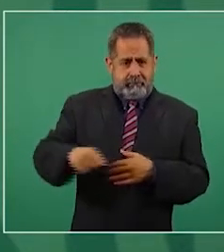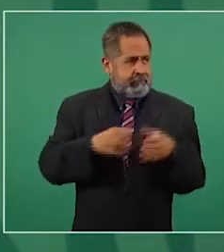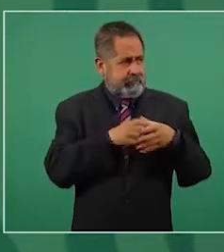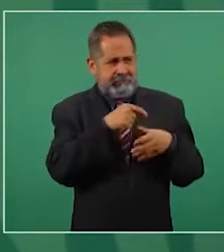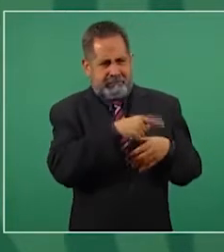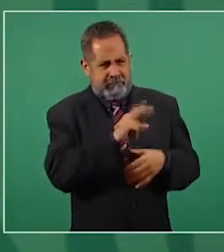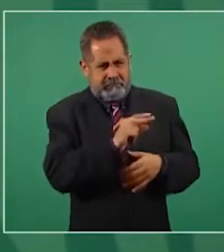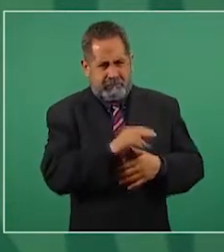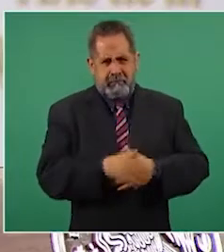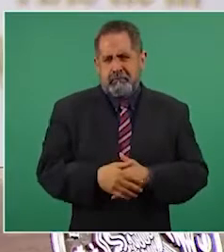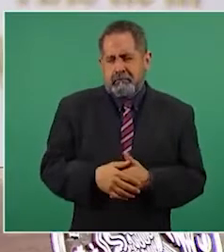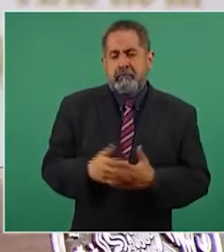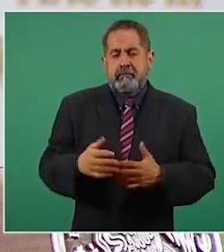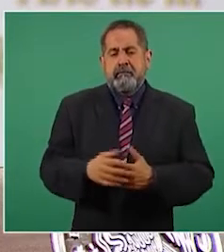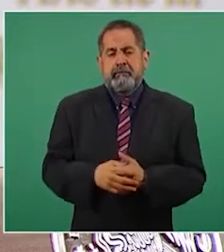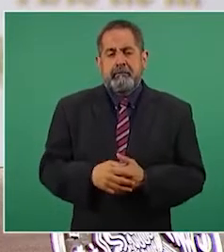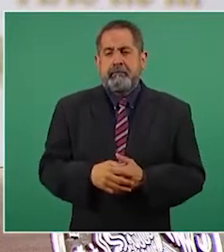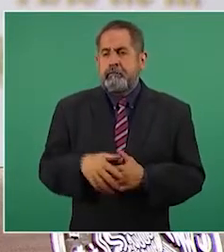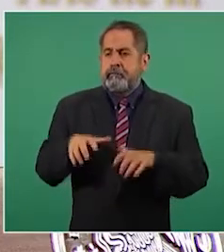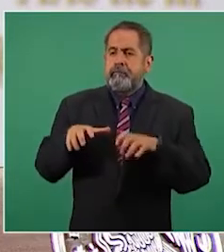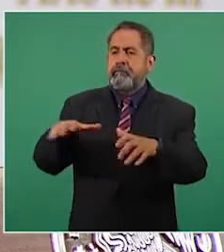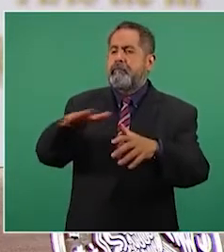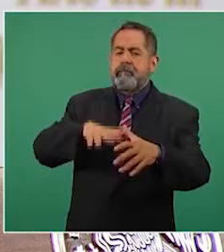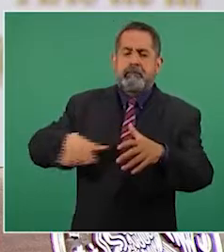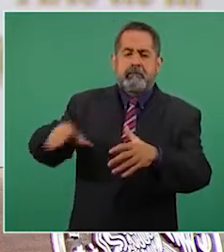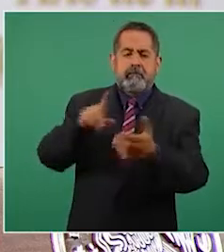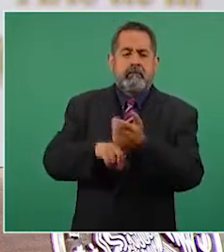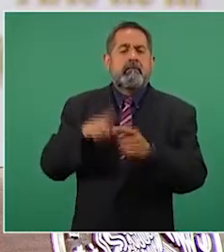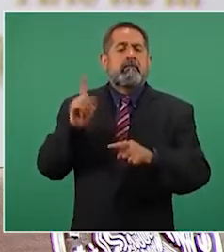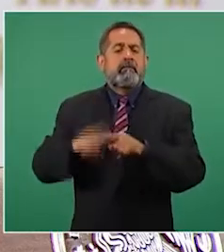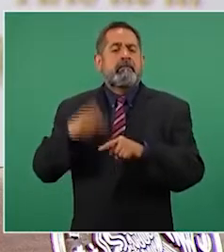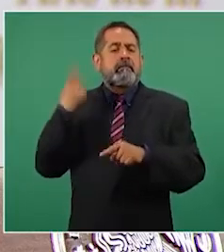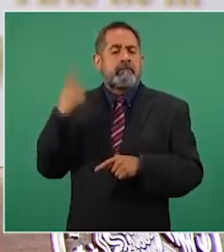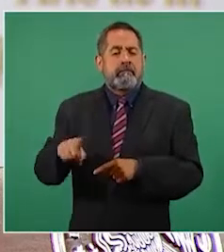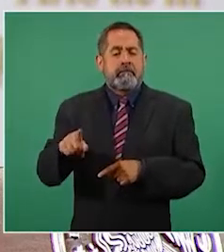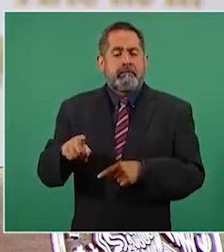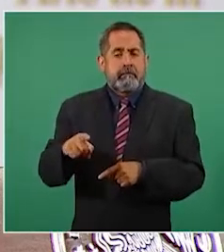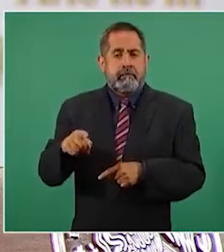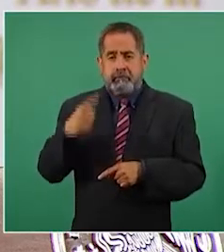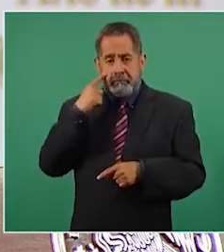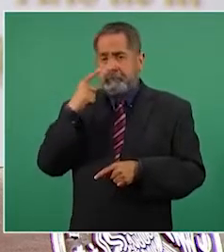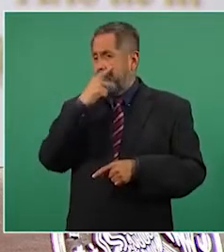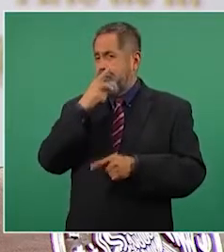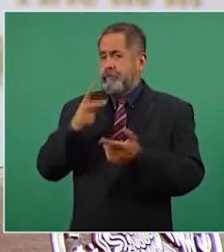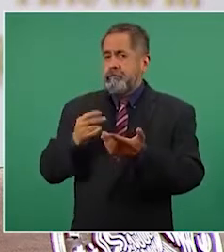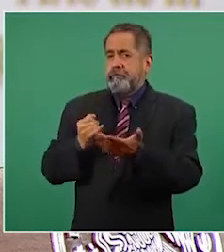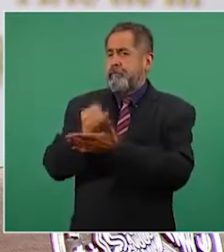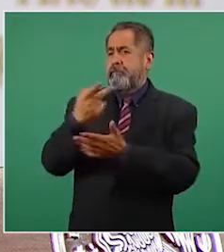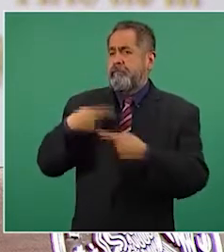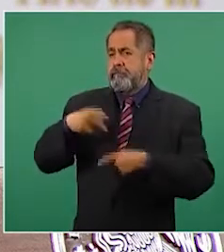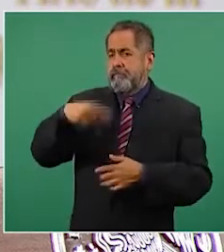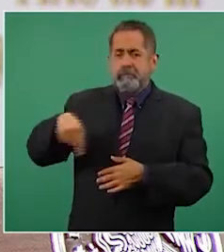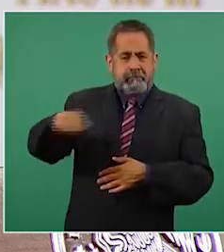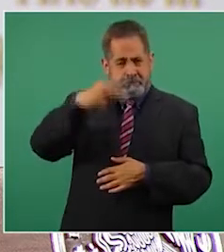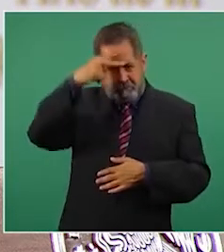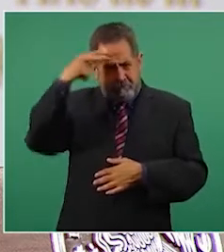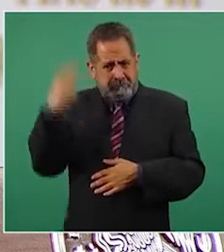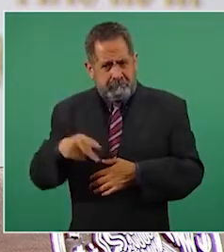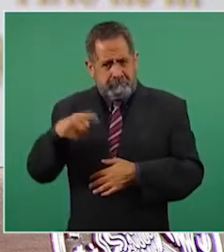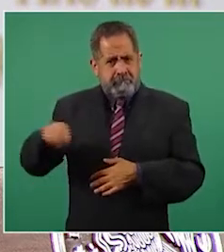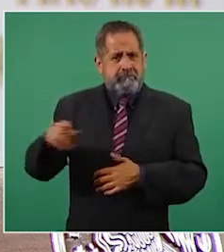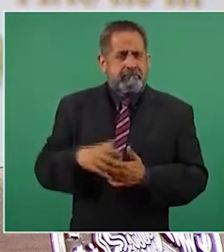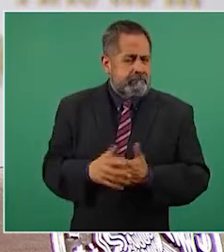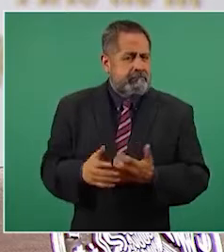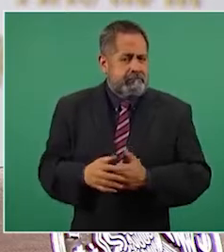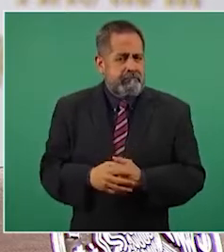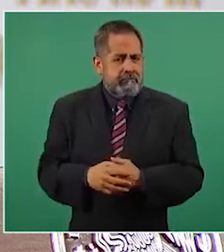En la democracia es el pueblo el que decide y a los mexicanos no